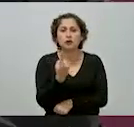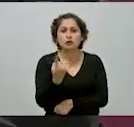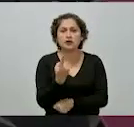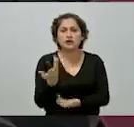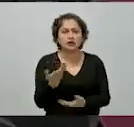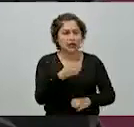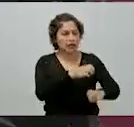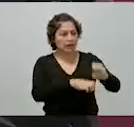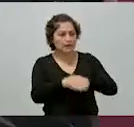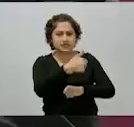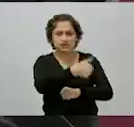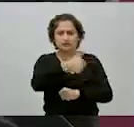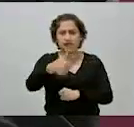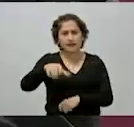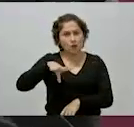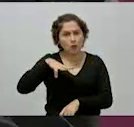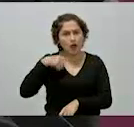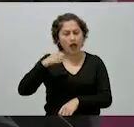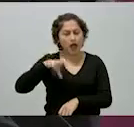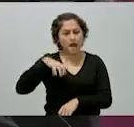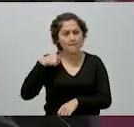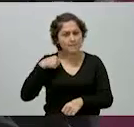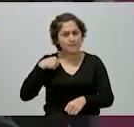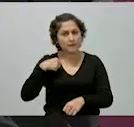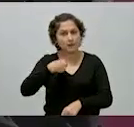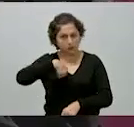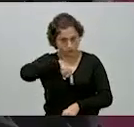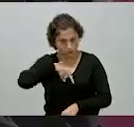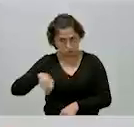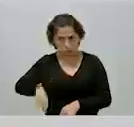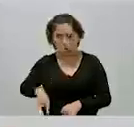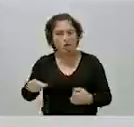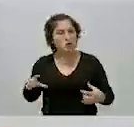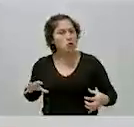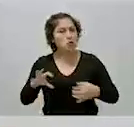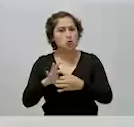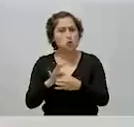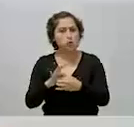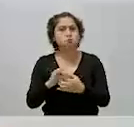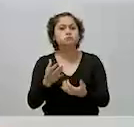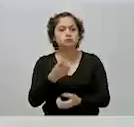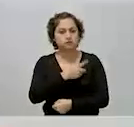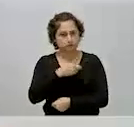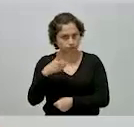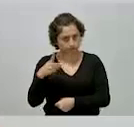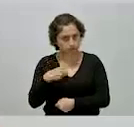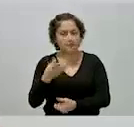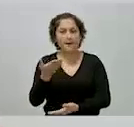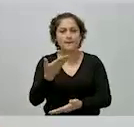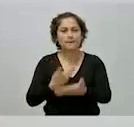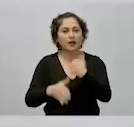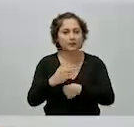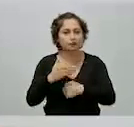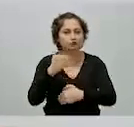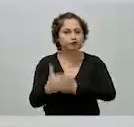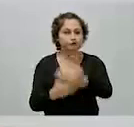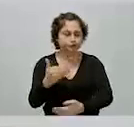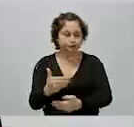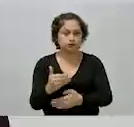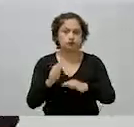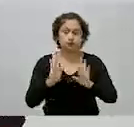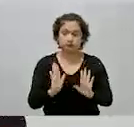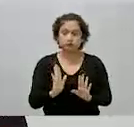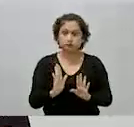las empresas, no salimos adelante. Y tenemos que recobrar el